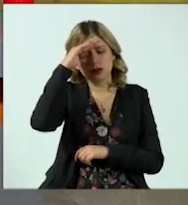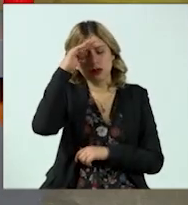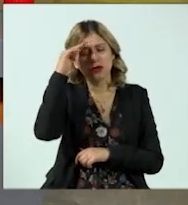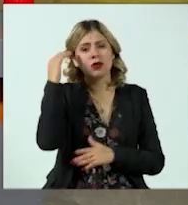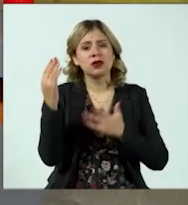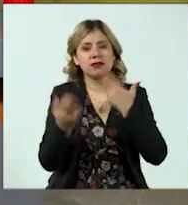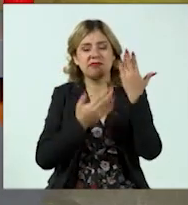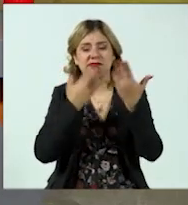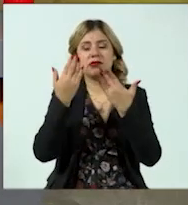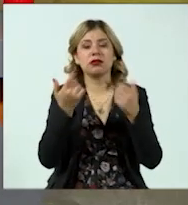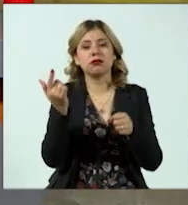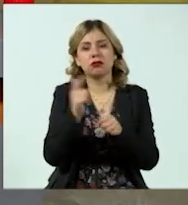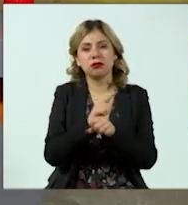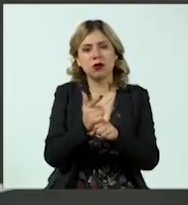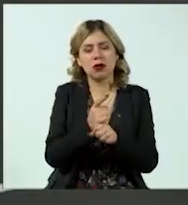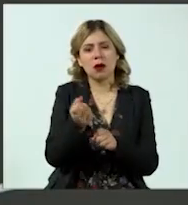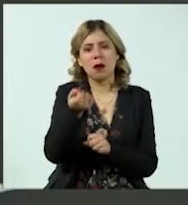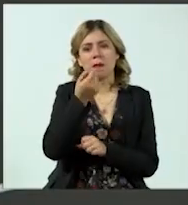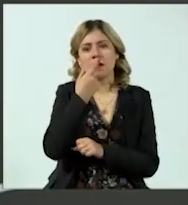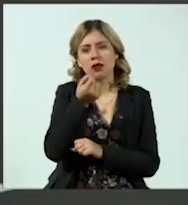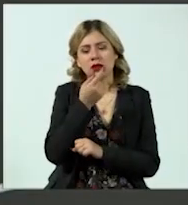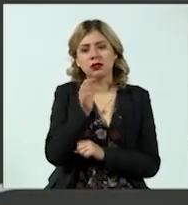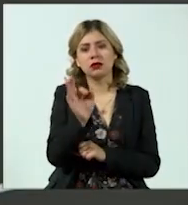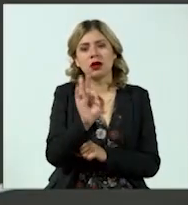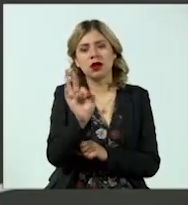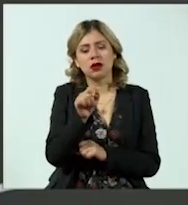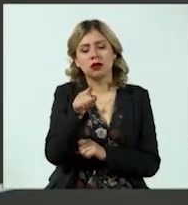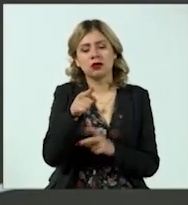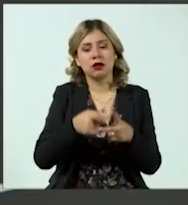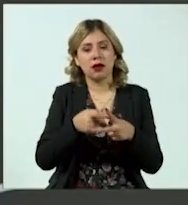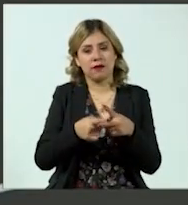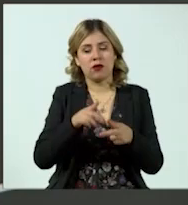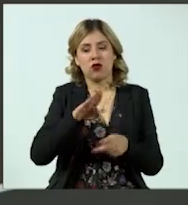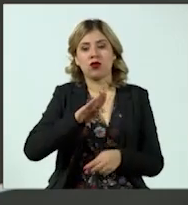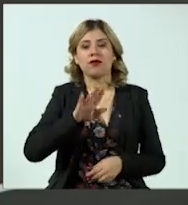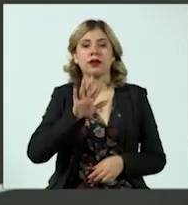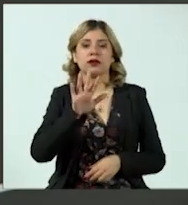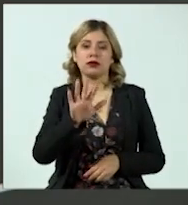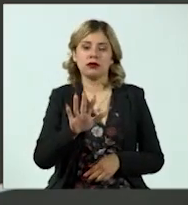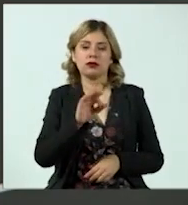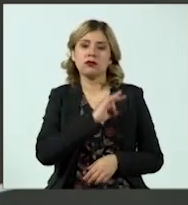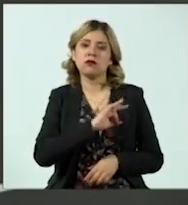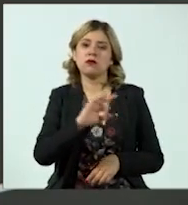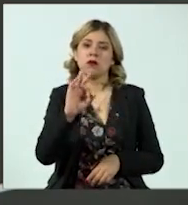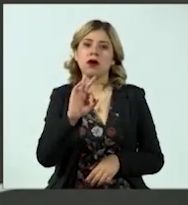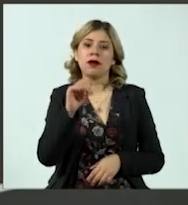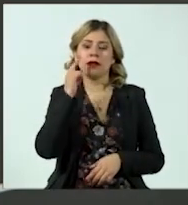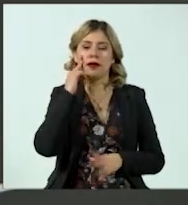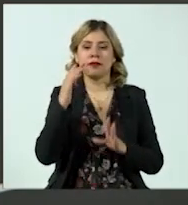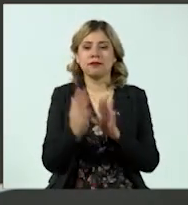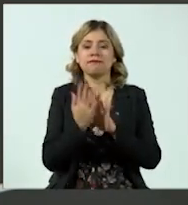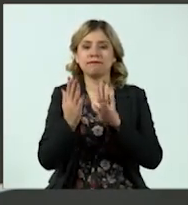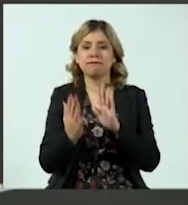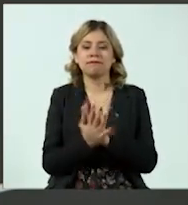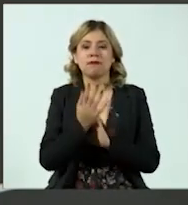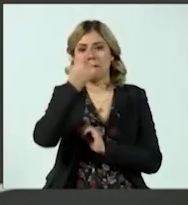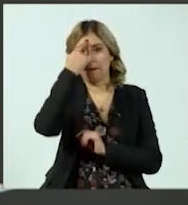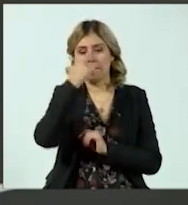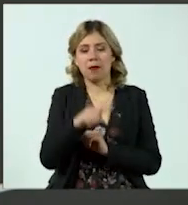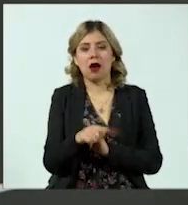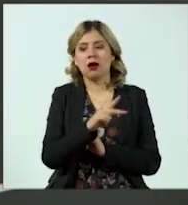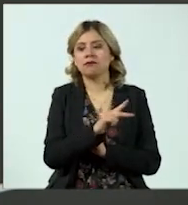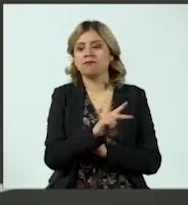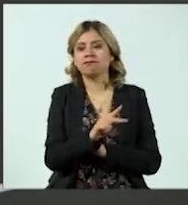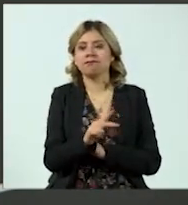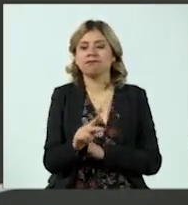la licenciatura en medicina y tienes un promedio de 95%, lo más seguro es que compitas con puros